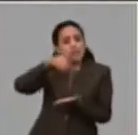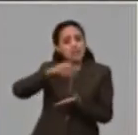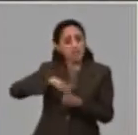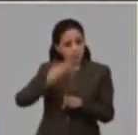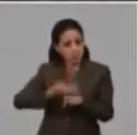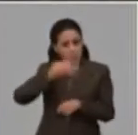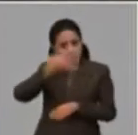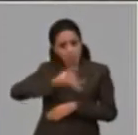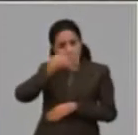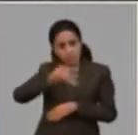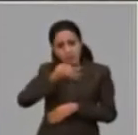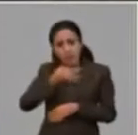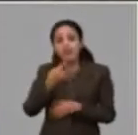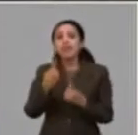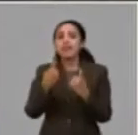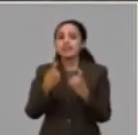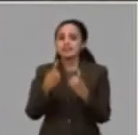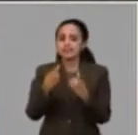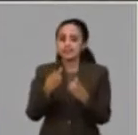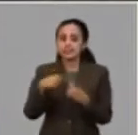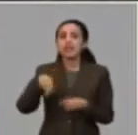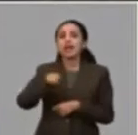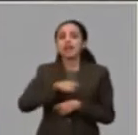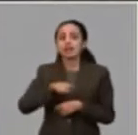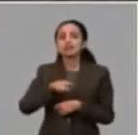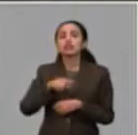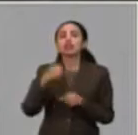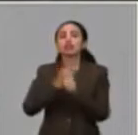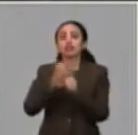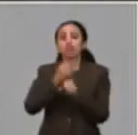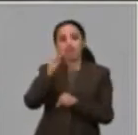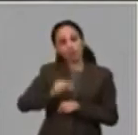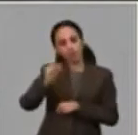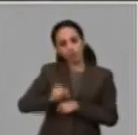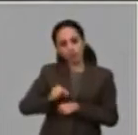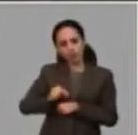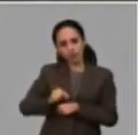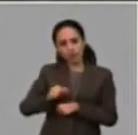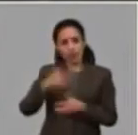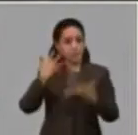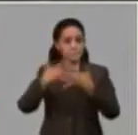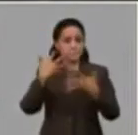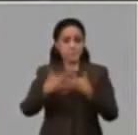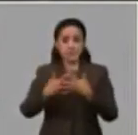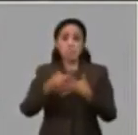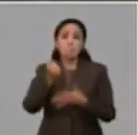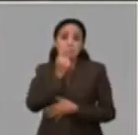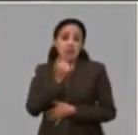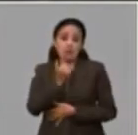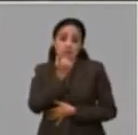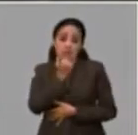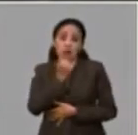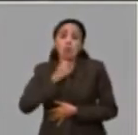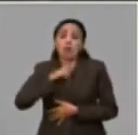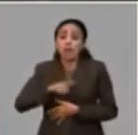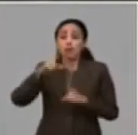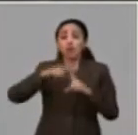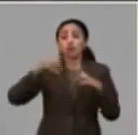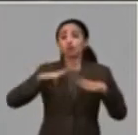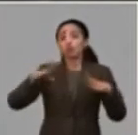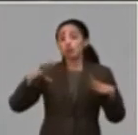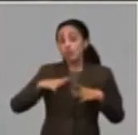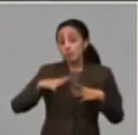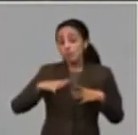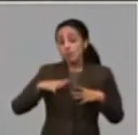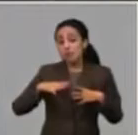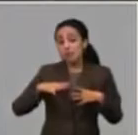en las cuales se requiere de fuerza de trabajo. Hay sectores que están más afectados. Por ejemplo, el tema del turismo. El turismo es